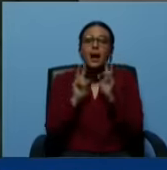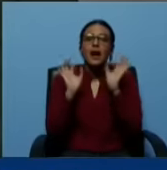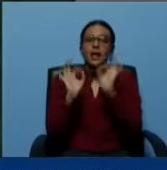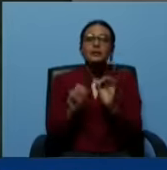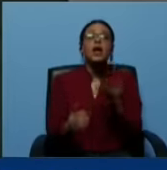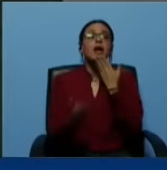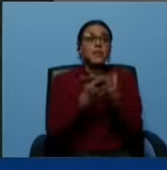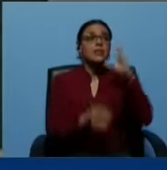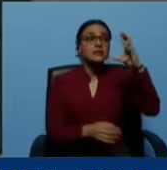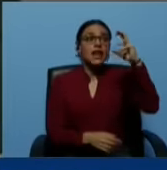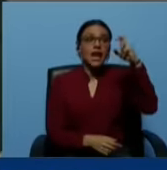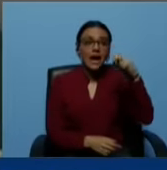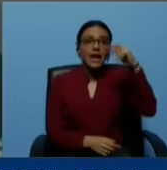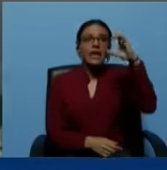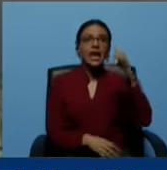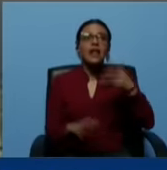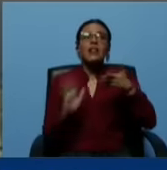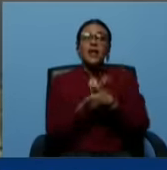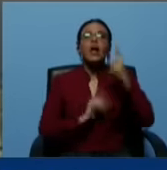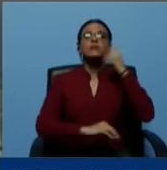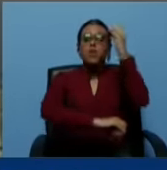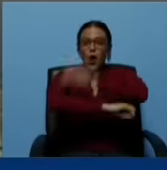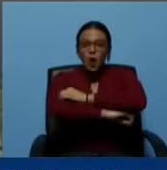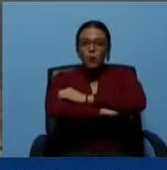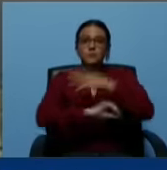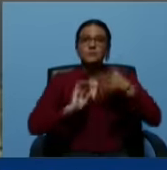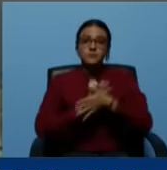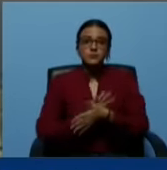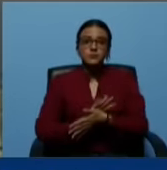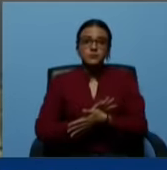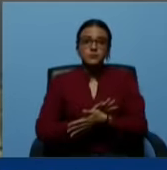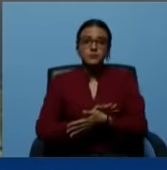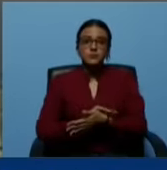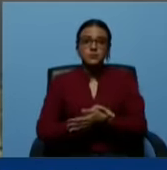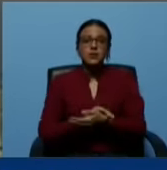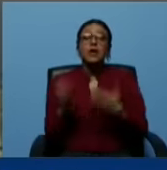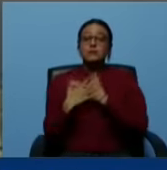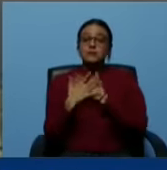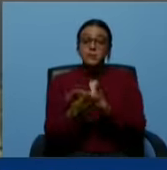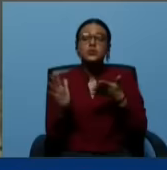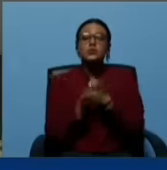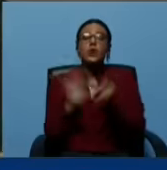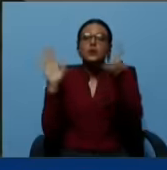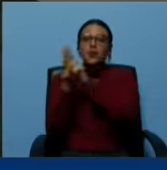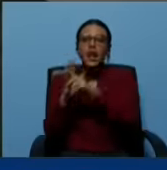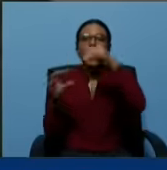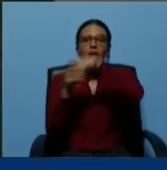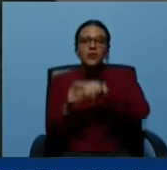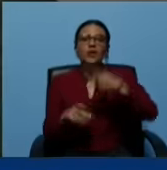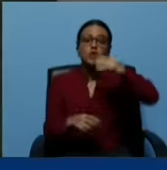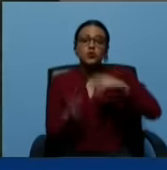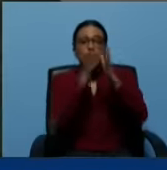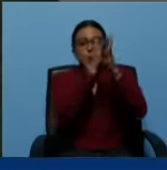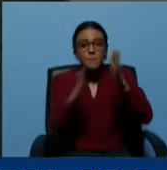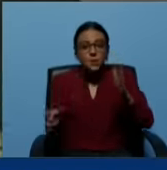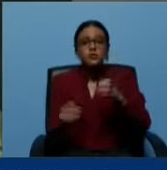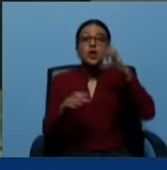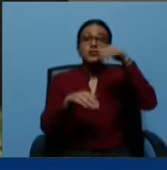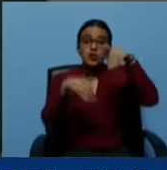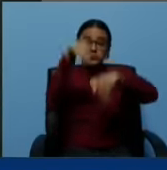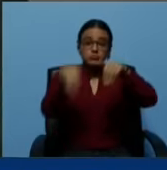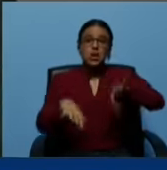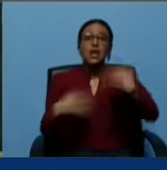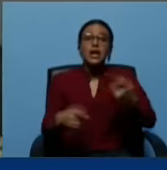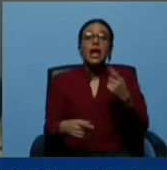Consejo Nacional que acate las disposiciones de la ley orgánica de procesos electorales que le indican